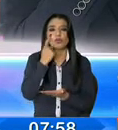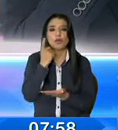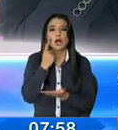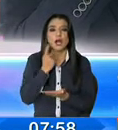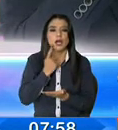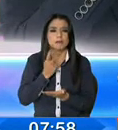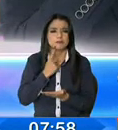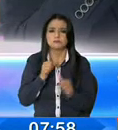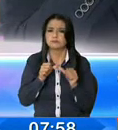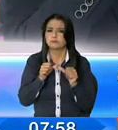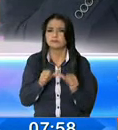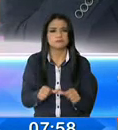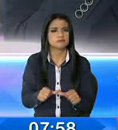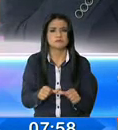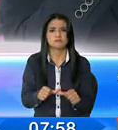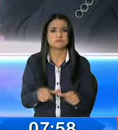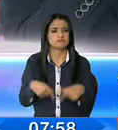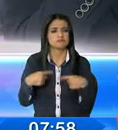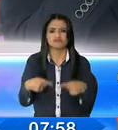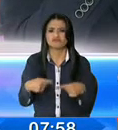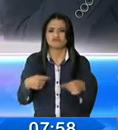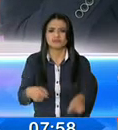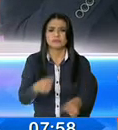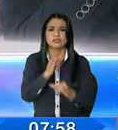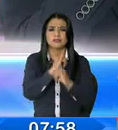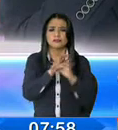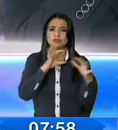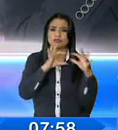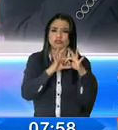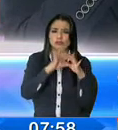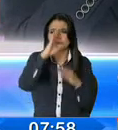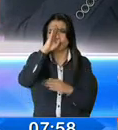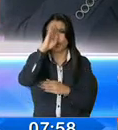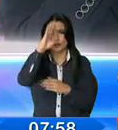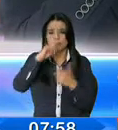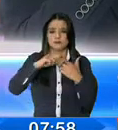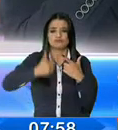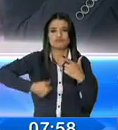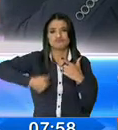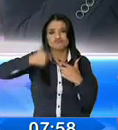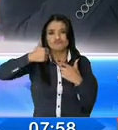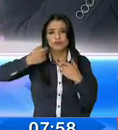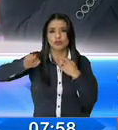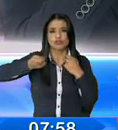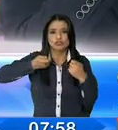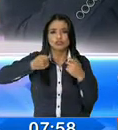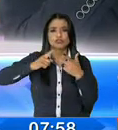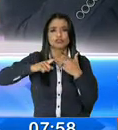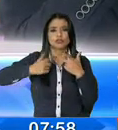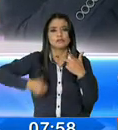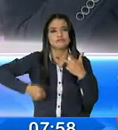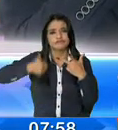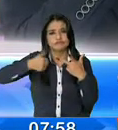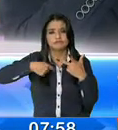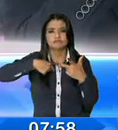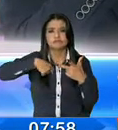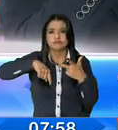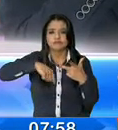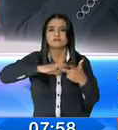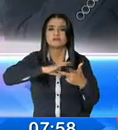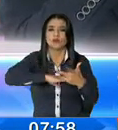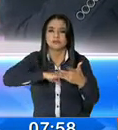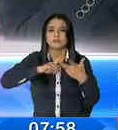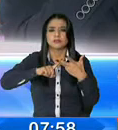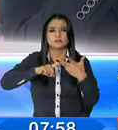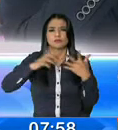Estamos permanentemente con todas las instituciones del Estado, no solamente la Agencia Metropolitana de Control, sino la Agencia Metropolitana de Tránsito, Policía Nacional,